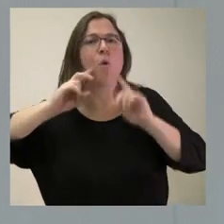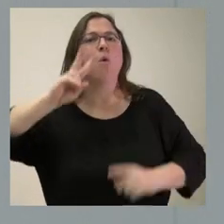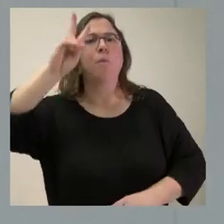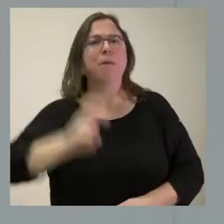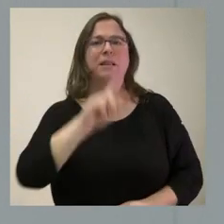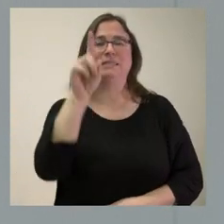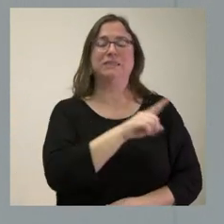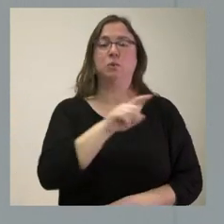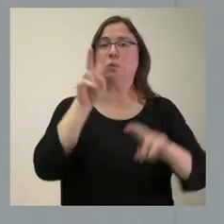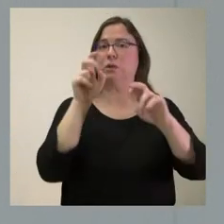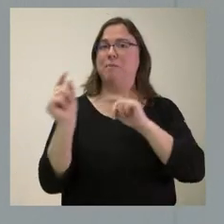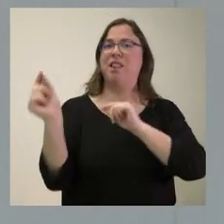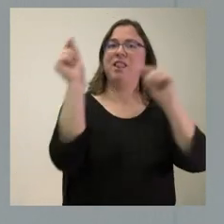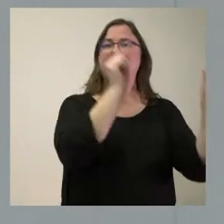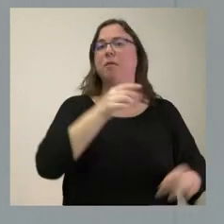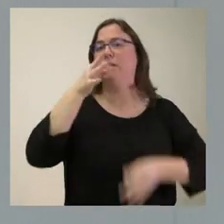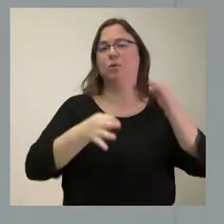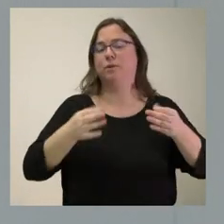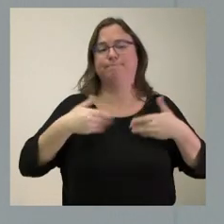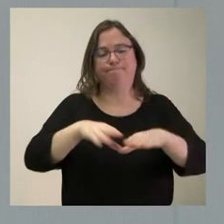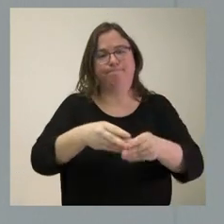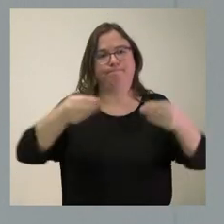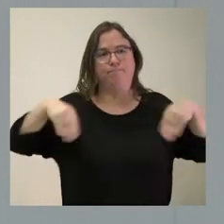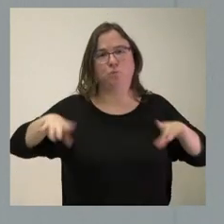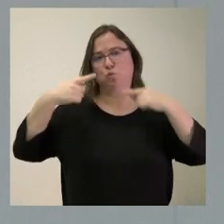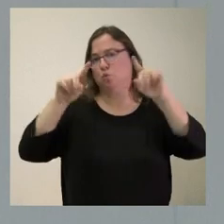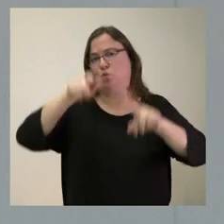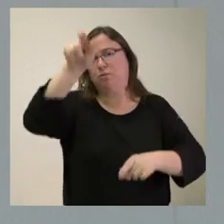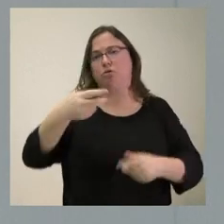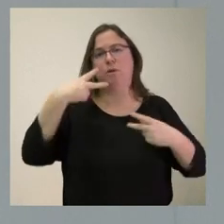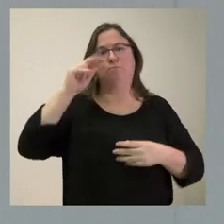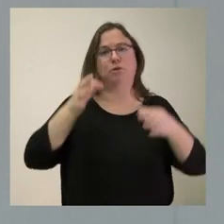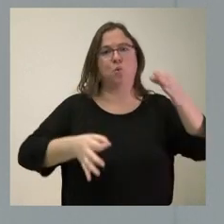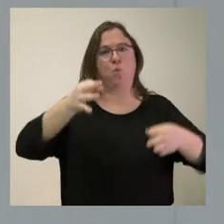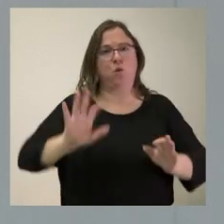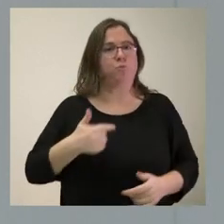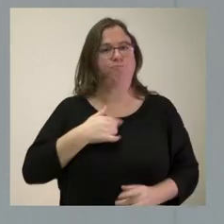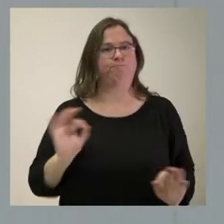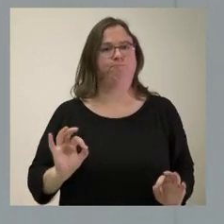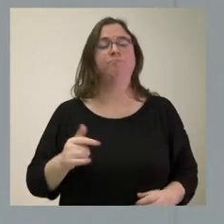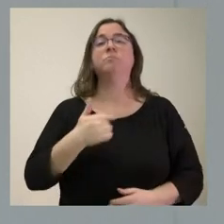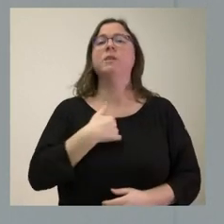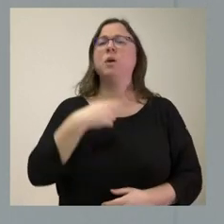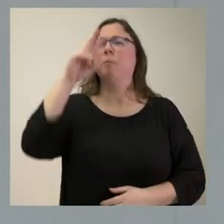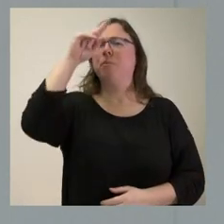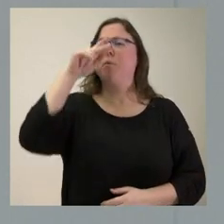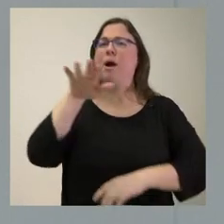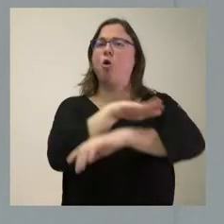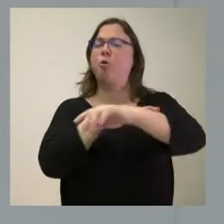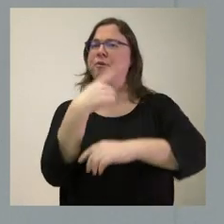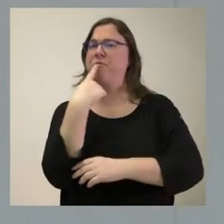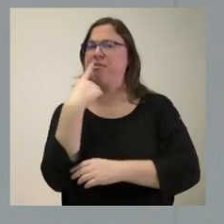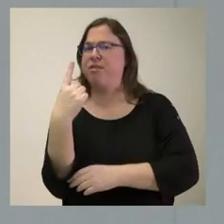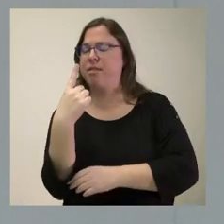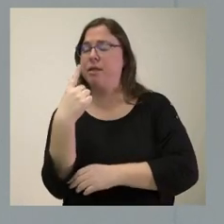jurídicos se los dejo para los juristas. Pero a mí lo que me preocupa es que el Gobierno diga que toma